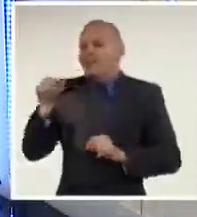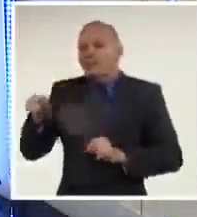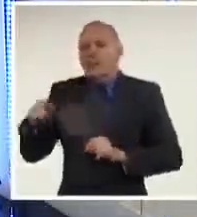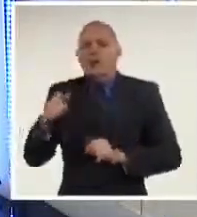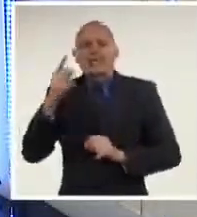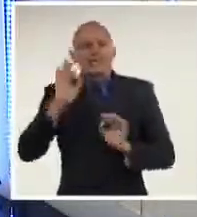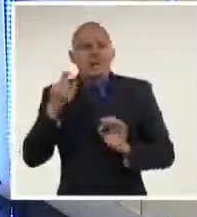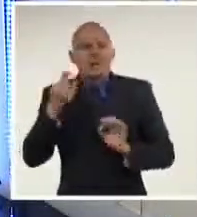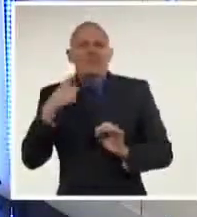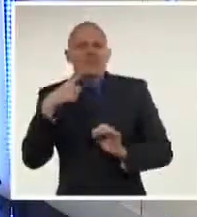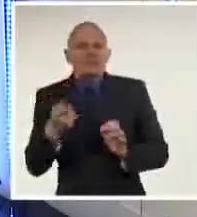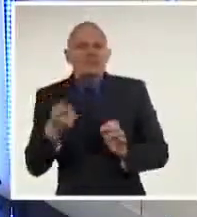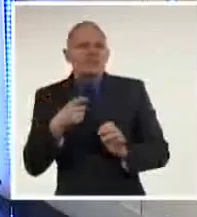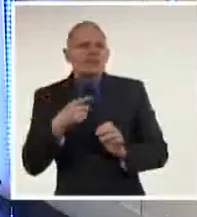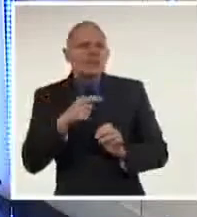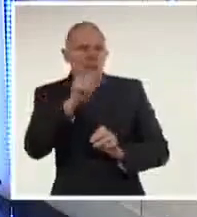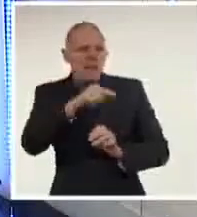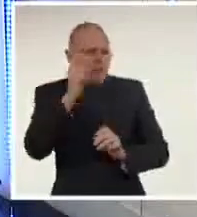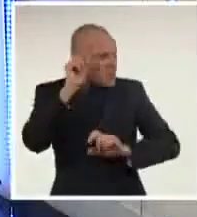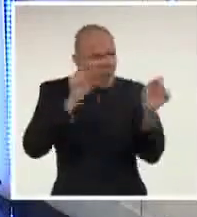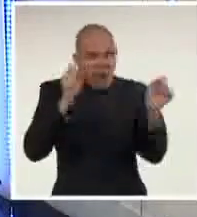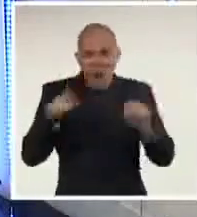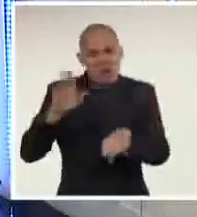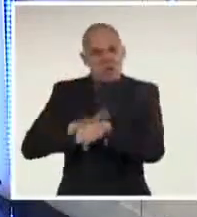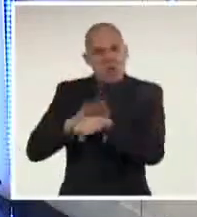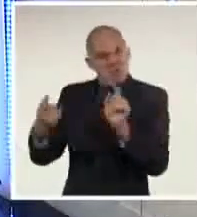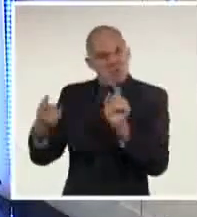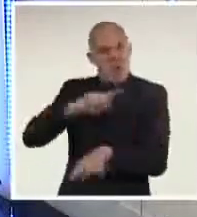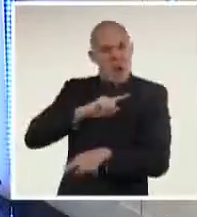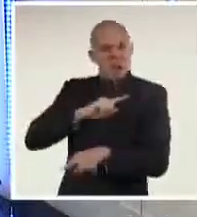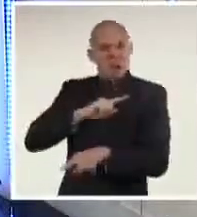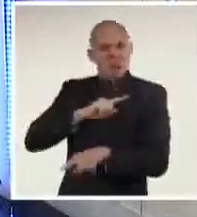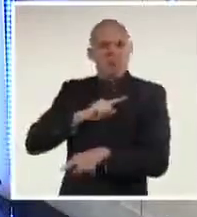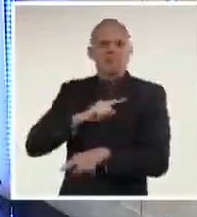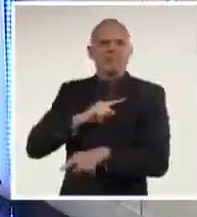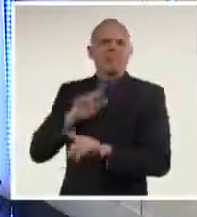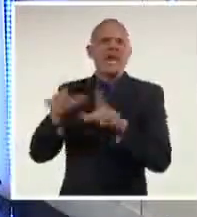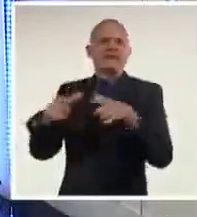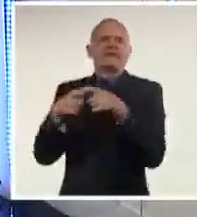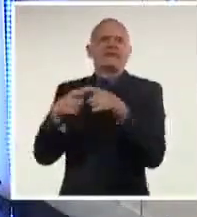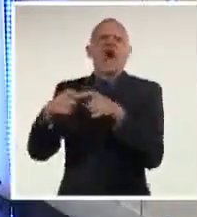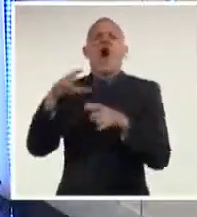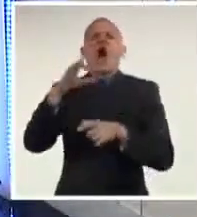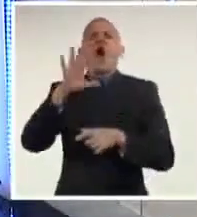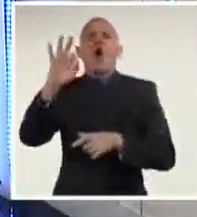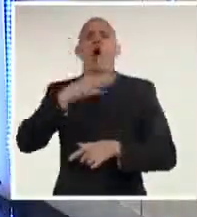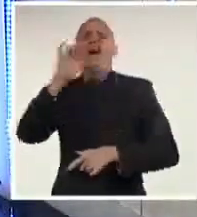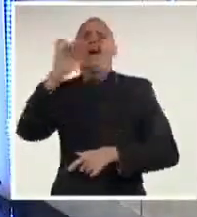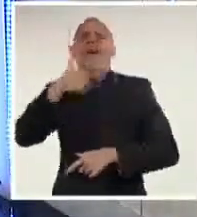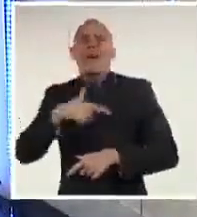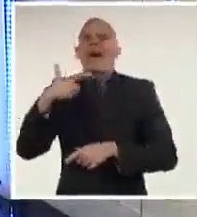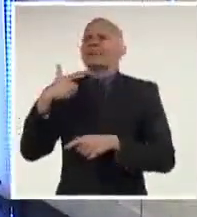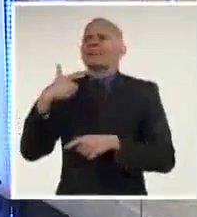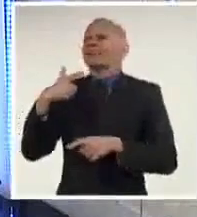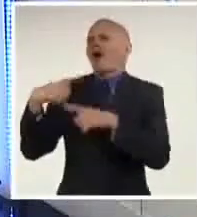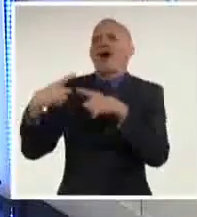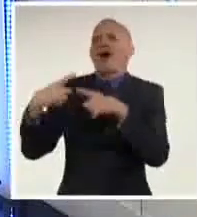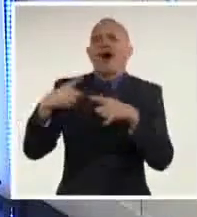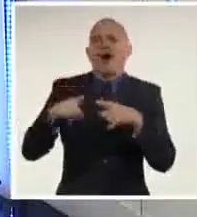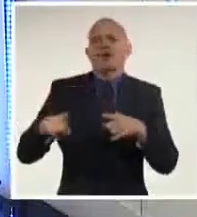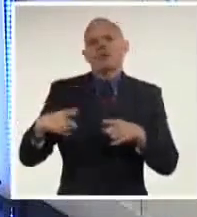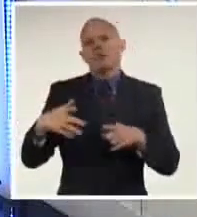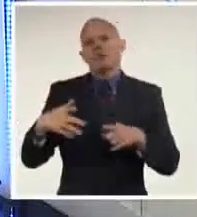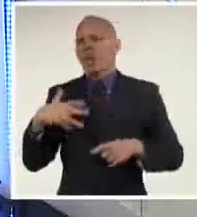OEA y la Comisión Interamericana de Derechos Humanos estuvieran dando gritos, pidiendo renuncia, llamando intervención, desconociendo a